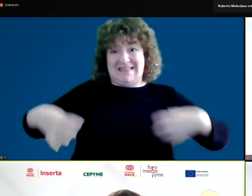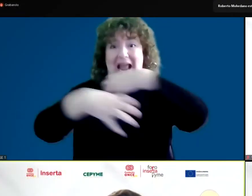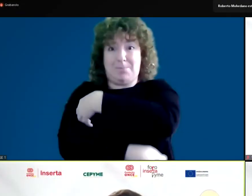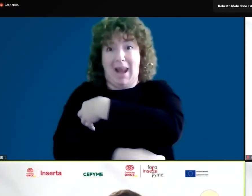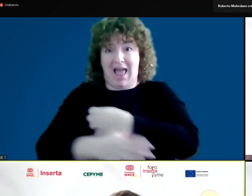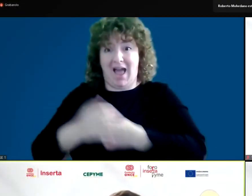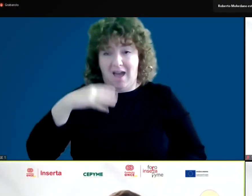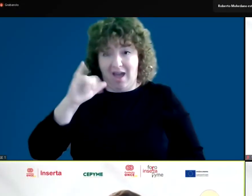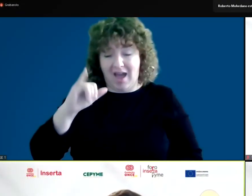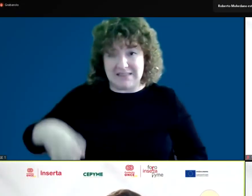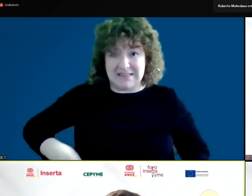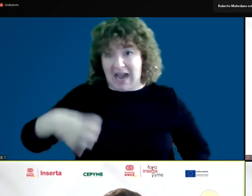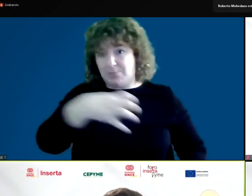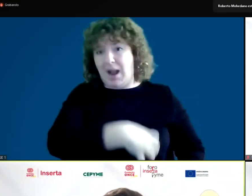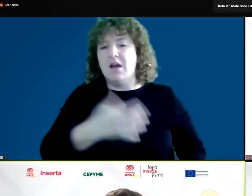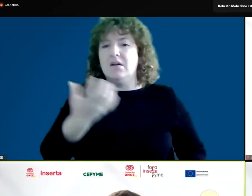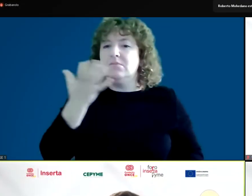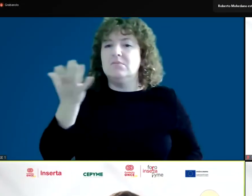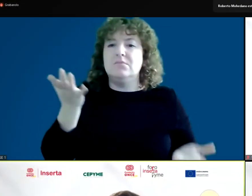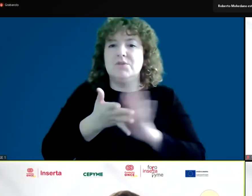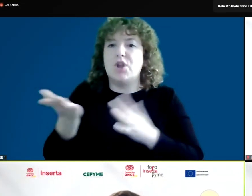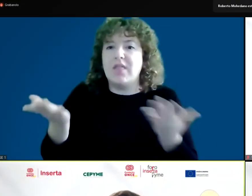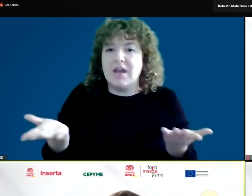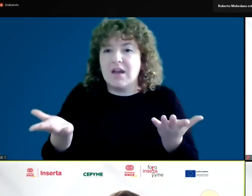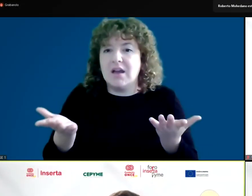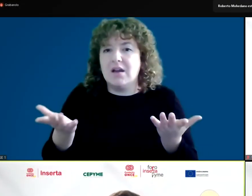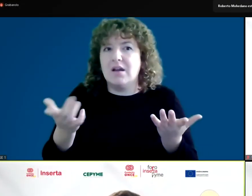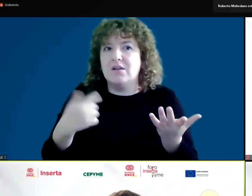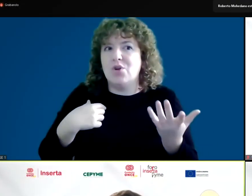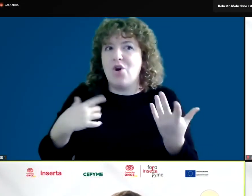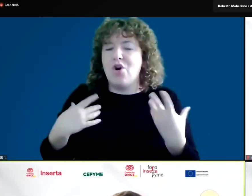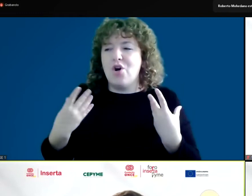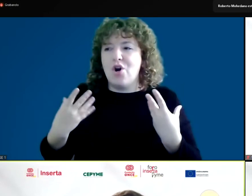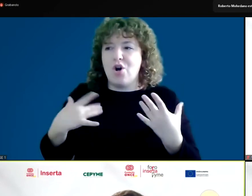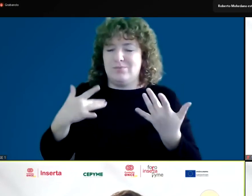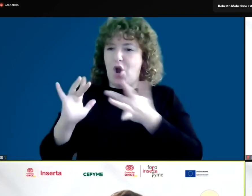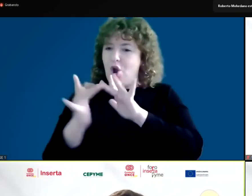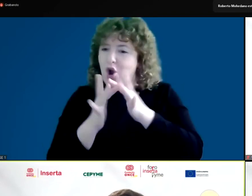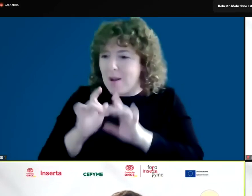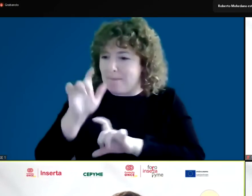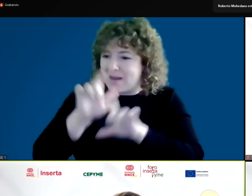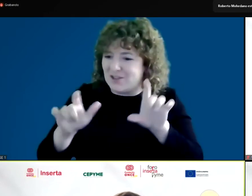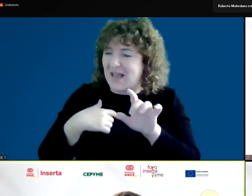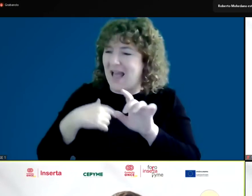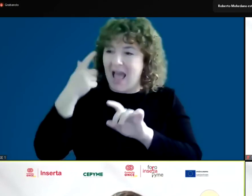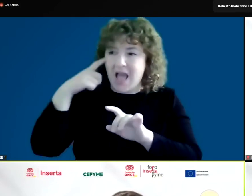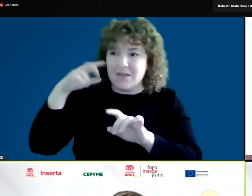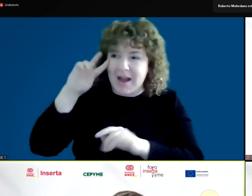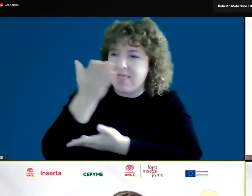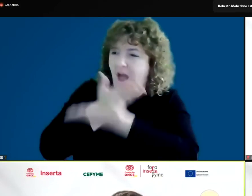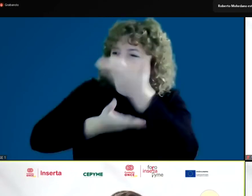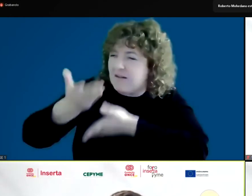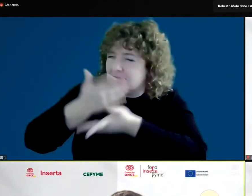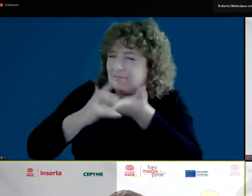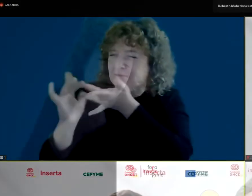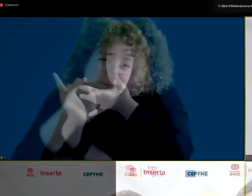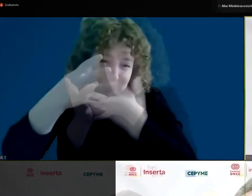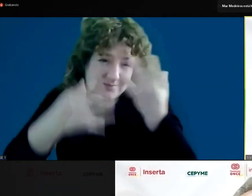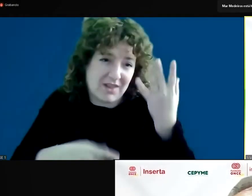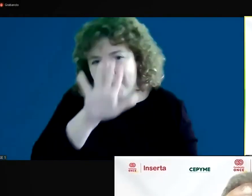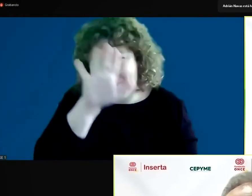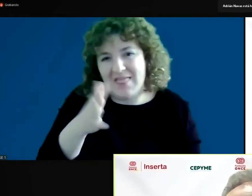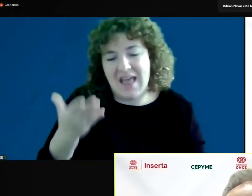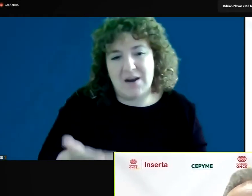siguiente panel, centrado en las ventajas de la contratación de personas con discapacidad en la pyme, ha contado con dos testimonios de dos pymes comprometidas con la